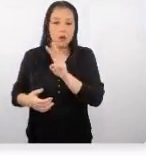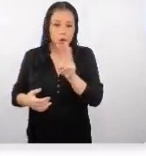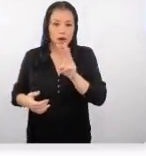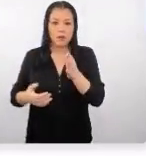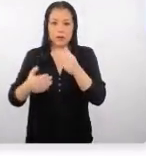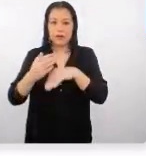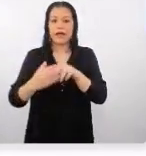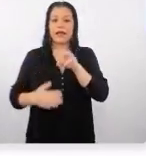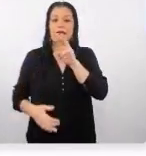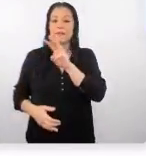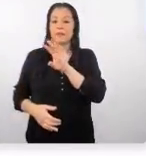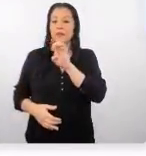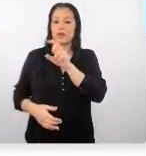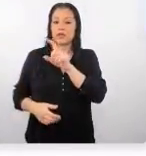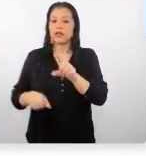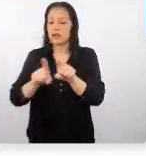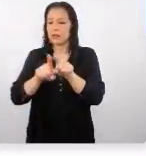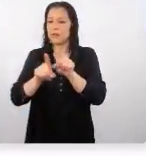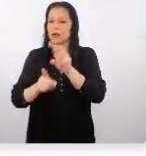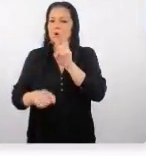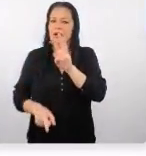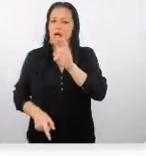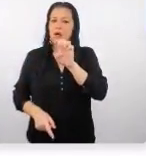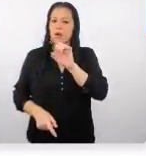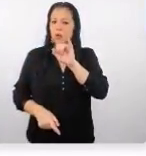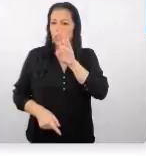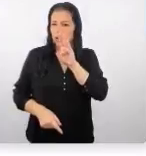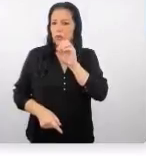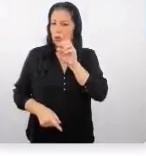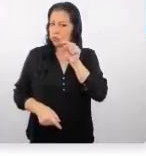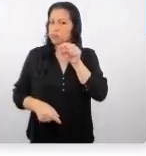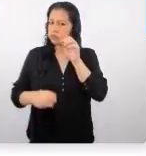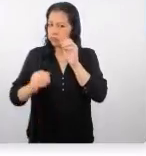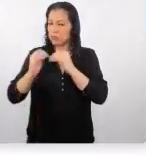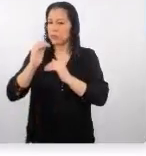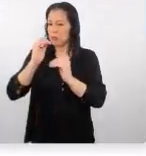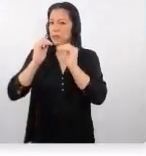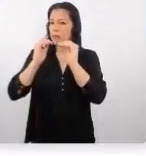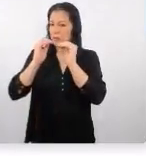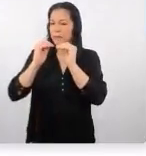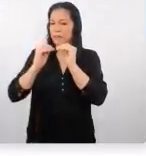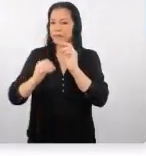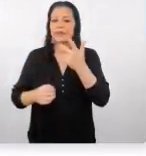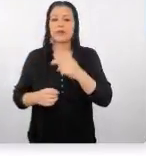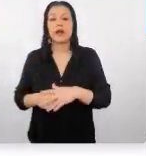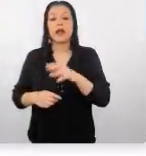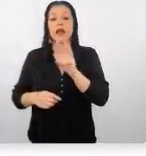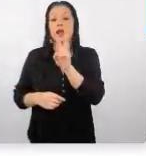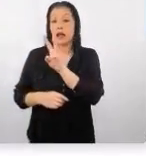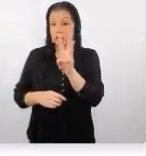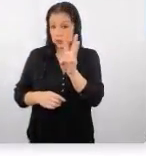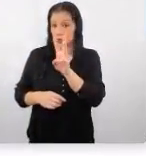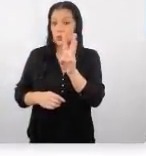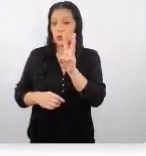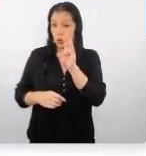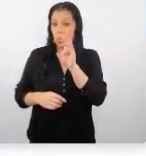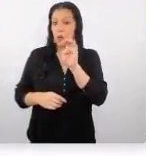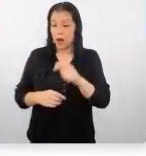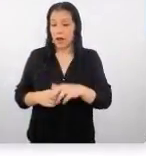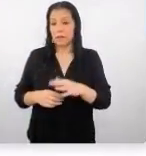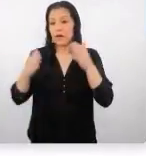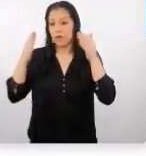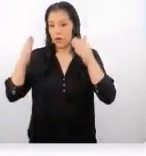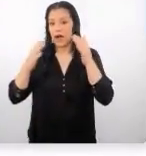WeChat. Weibo también presenta un nivel de importancia clave de las páginas web en chino